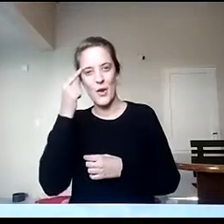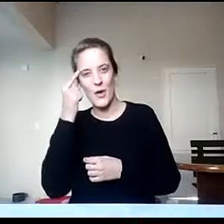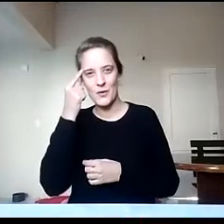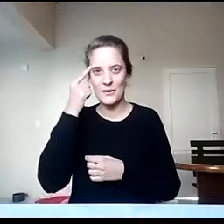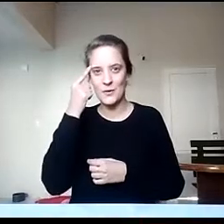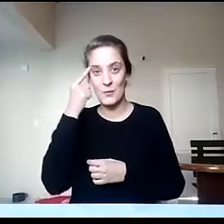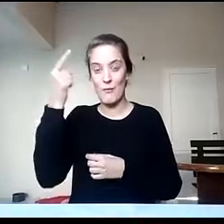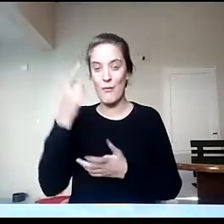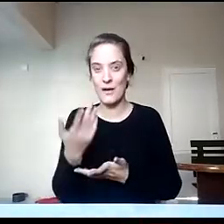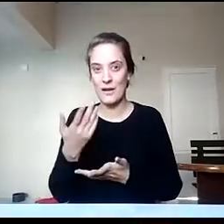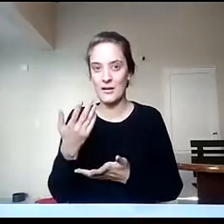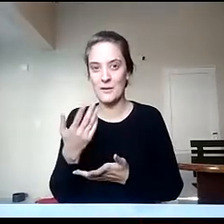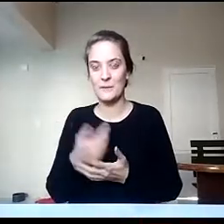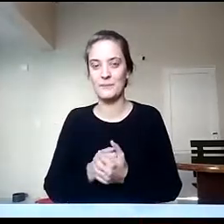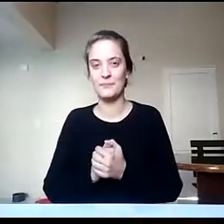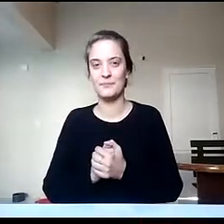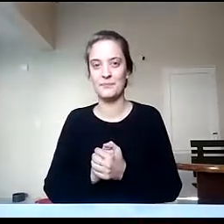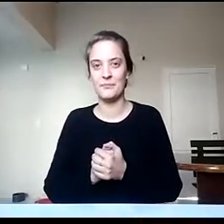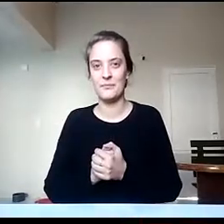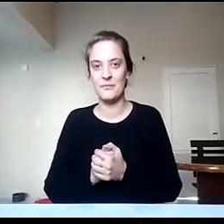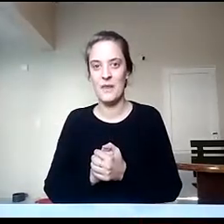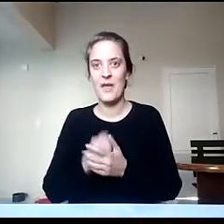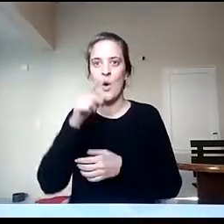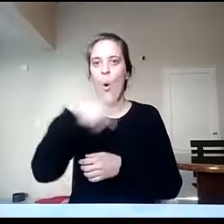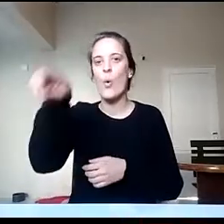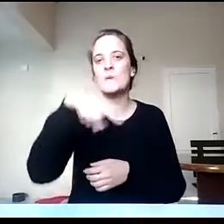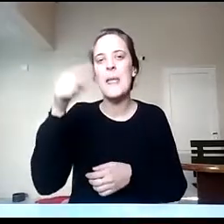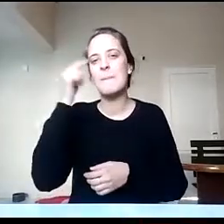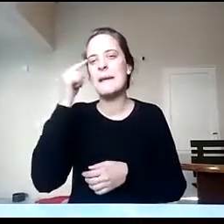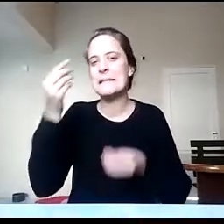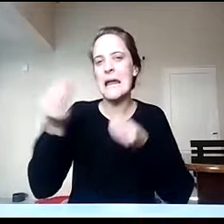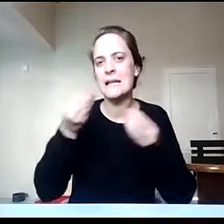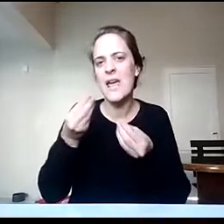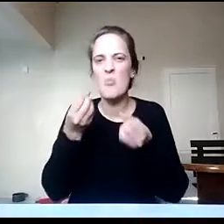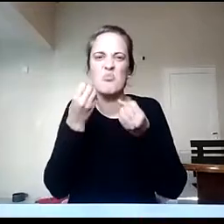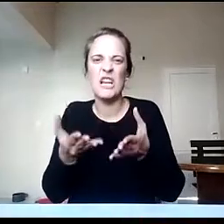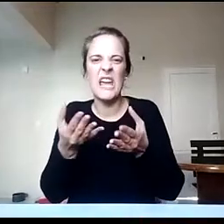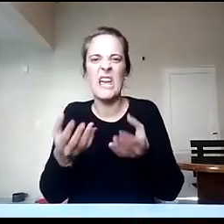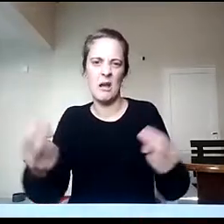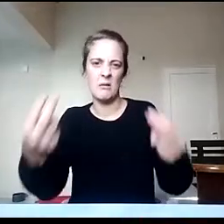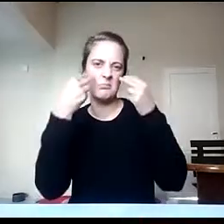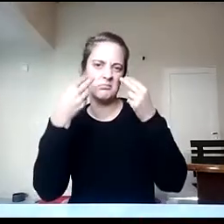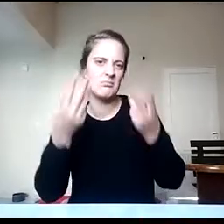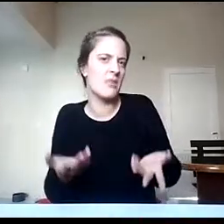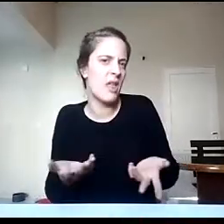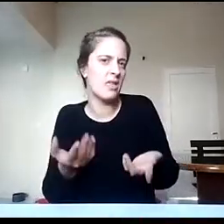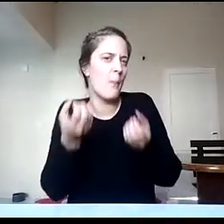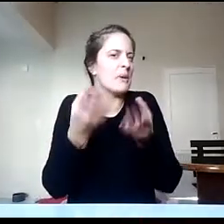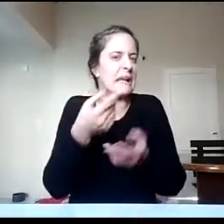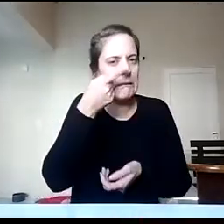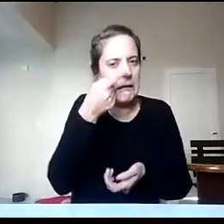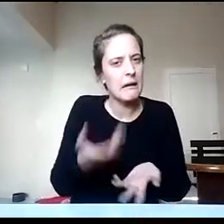que para poder saber qué piensan ustedes y por qué están acá escuchando esta charla hoy,